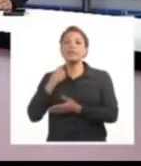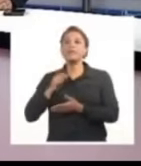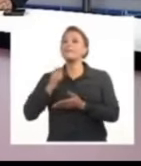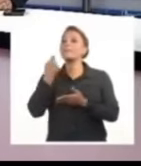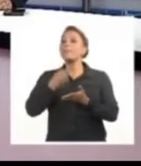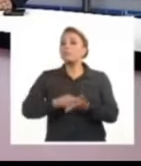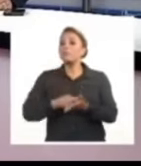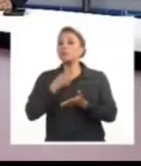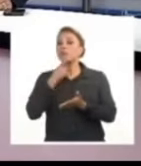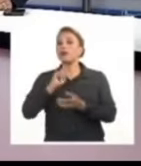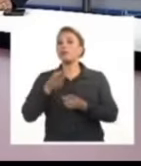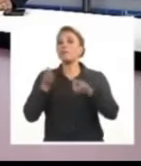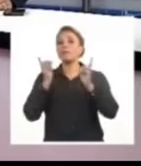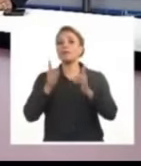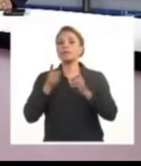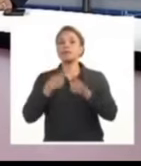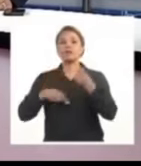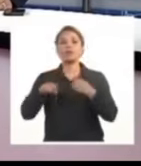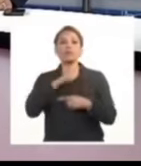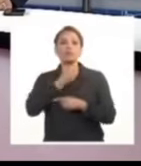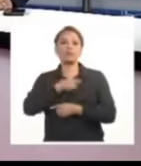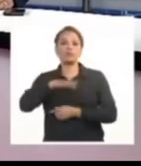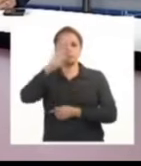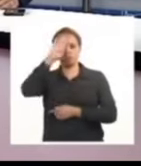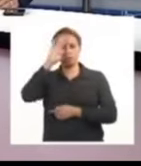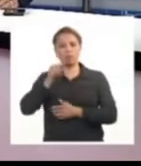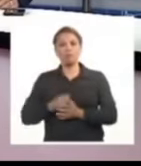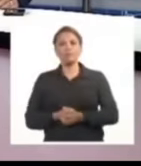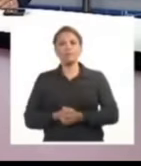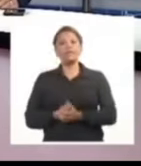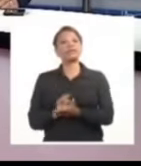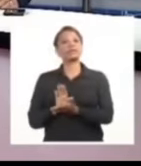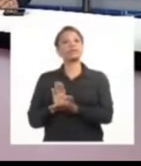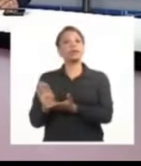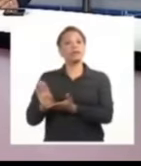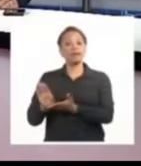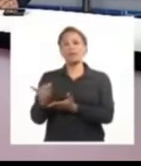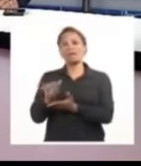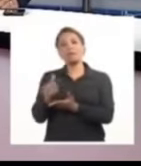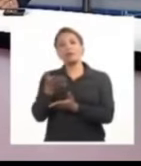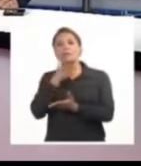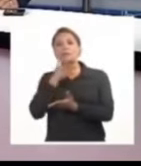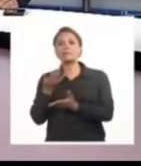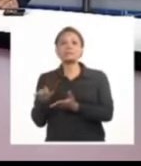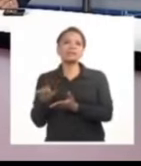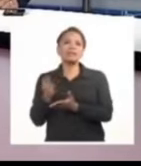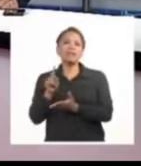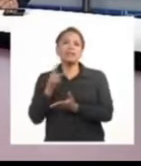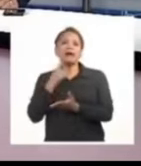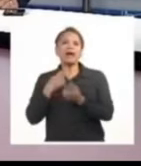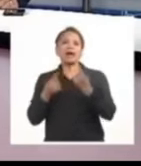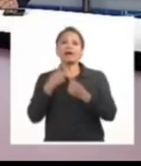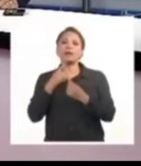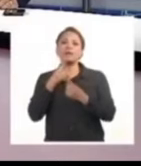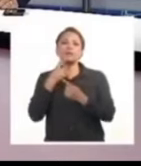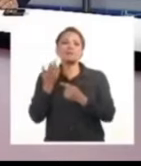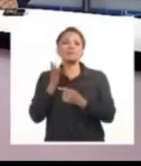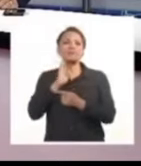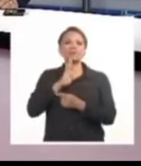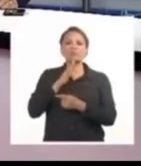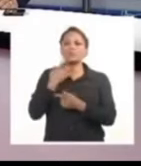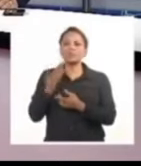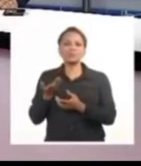unilateral de hostilidad hacia Cuba universalmente rechazada como si fuese una posición consensuada en el hemisferio